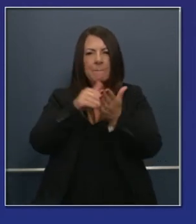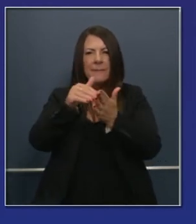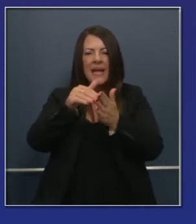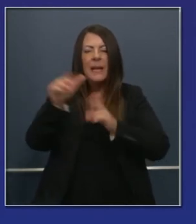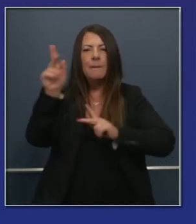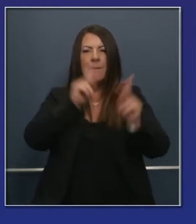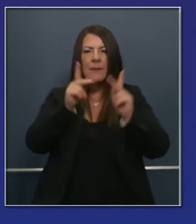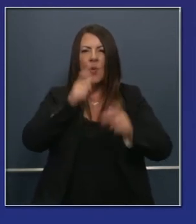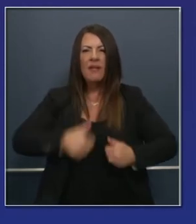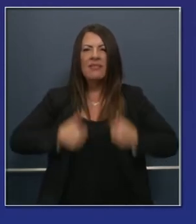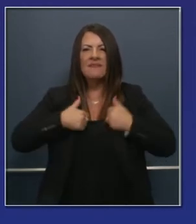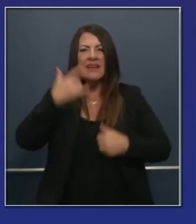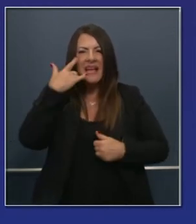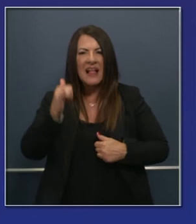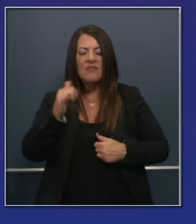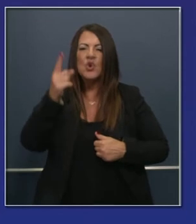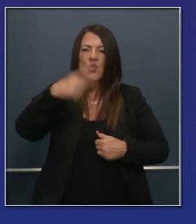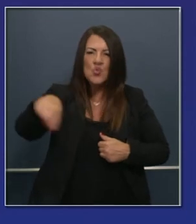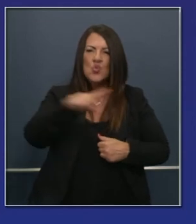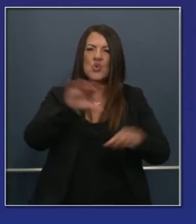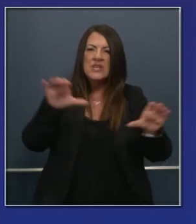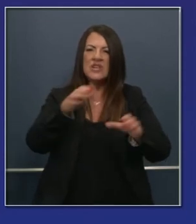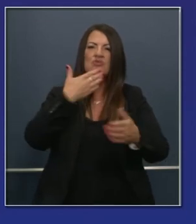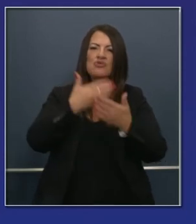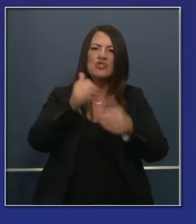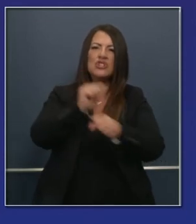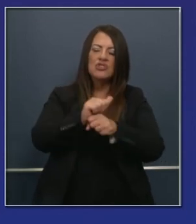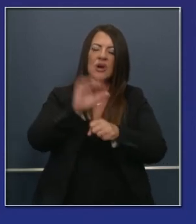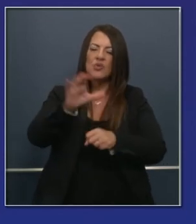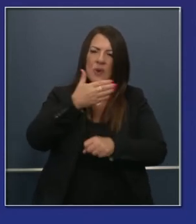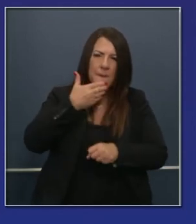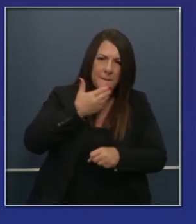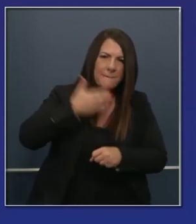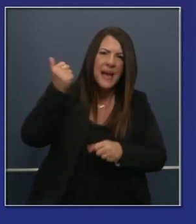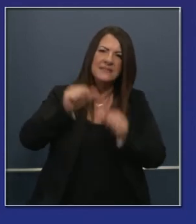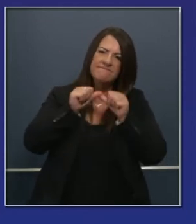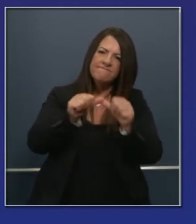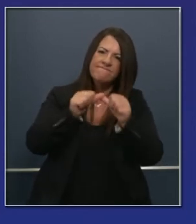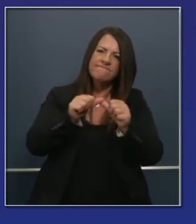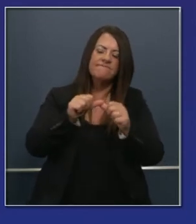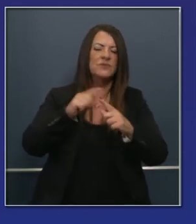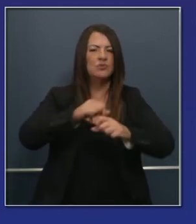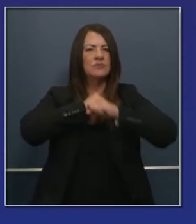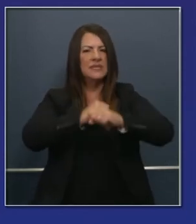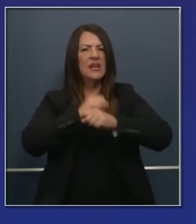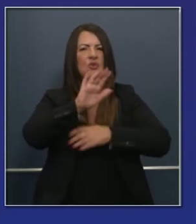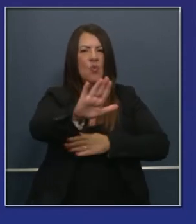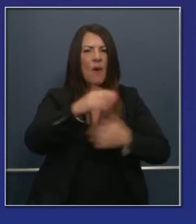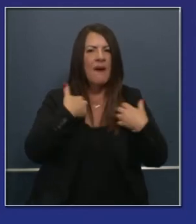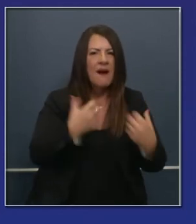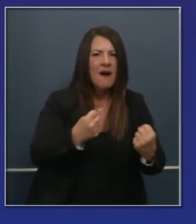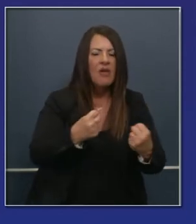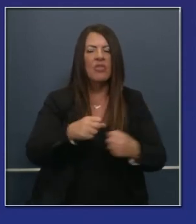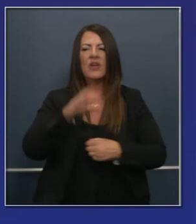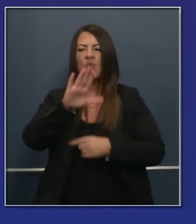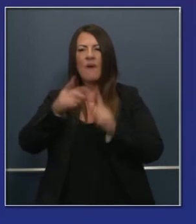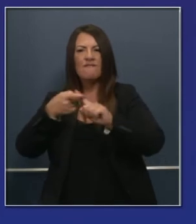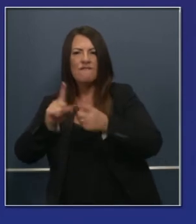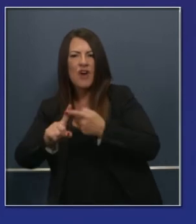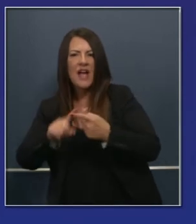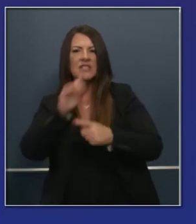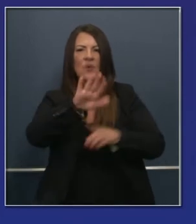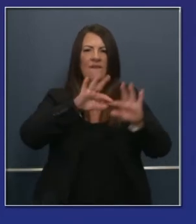californianos y los que realmente han hecho su mejor esfuerzo para ser responsables no solamente con su propia salud pero hacia sus amigos,